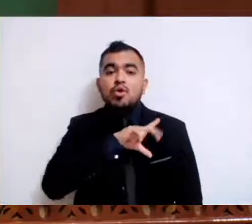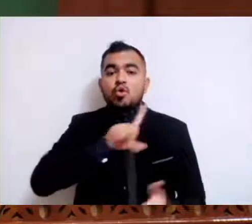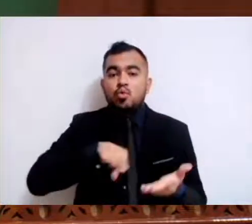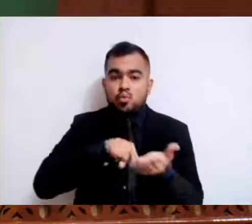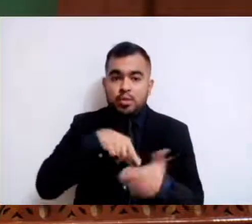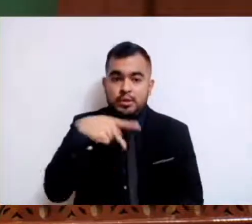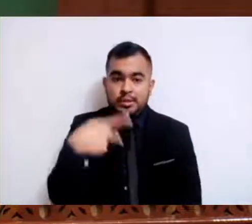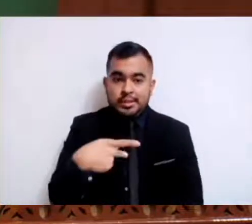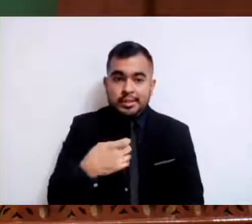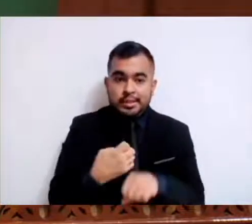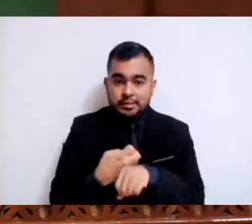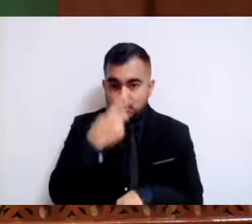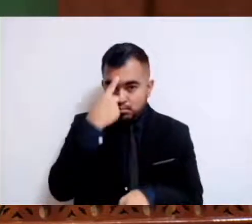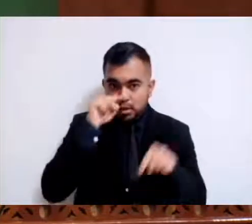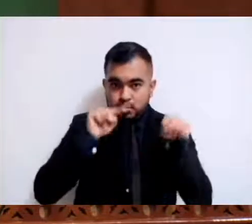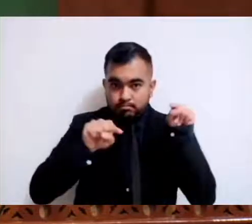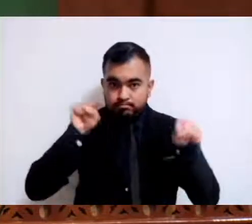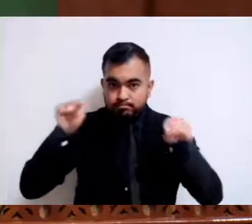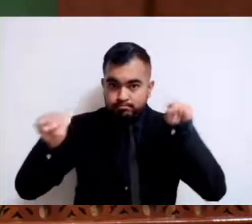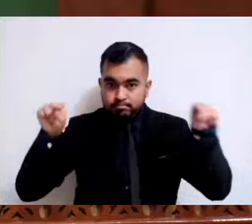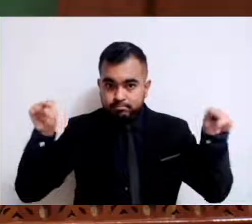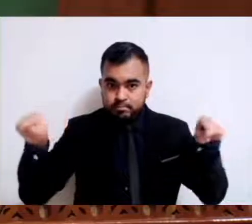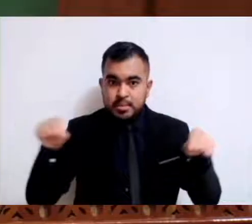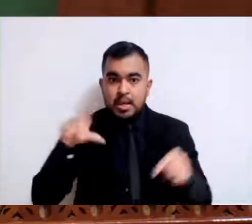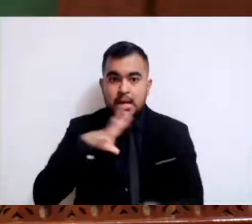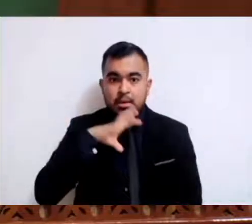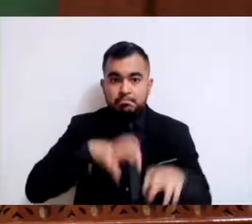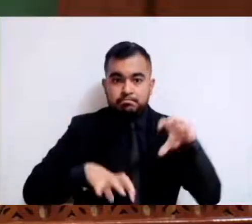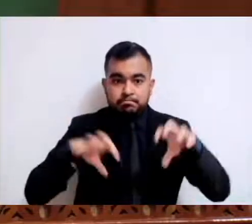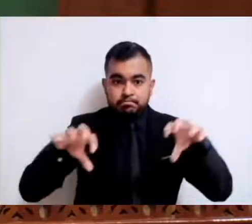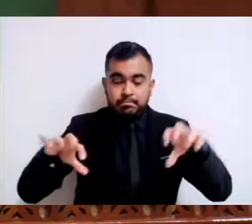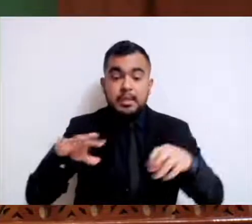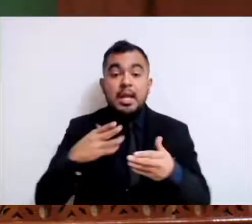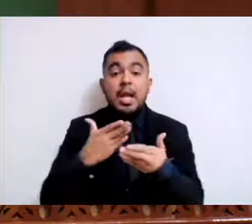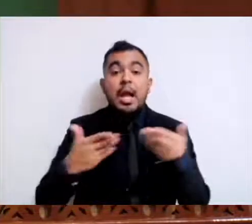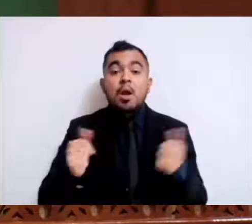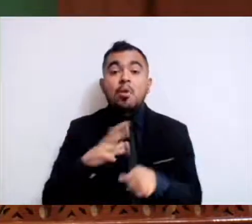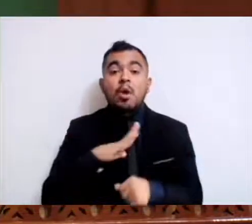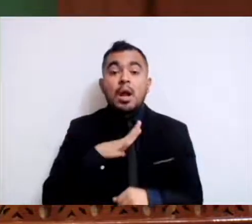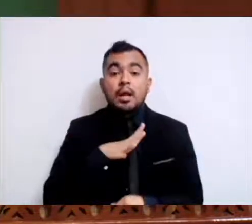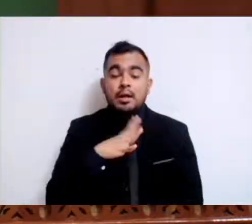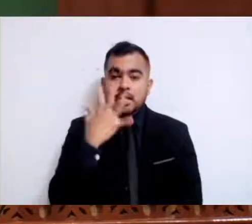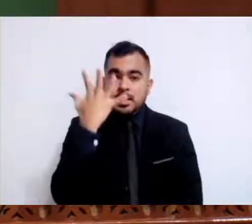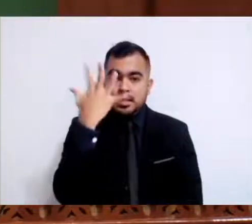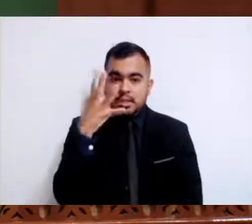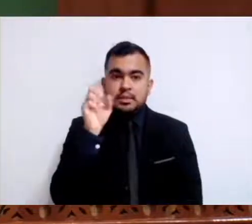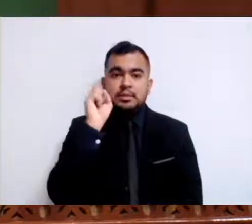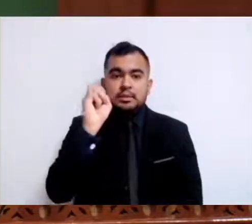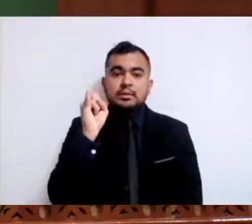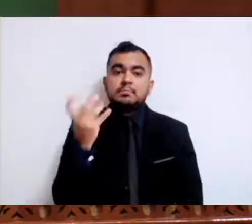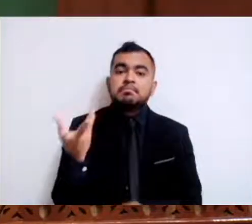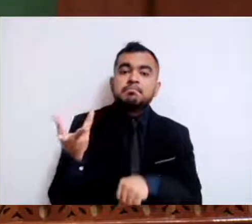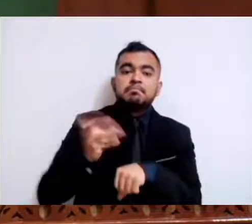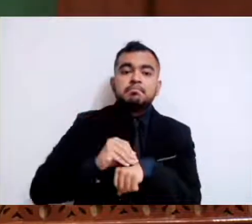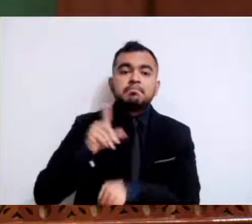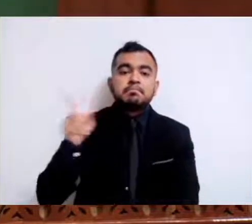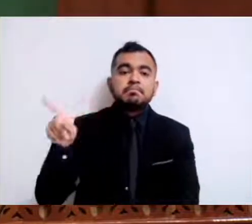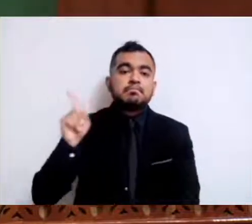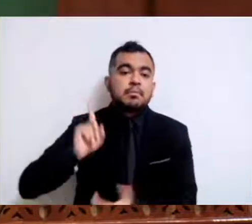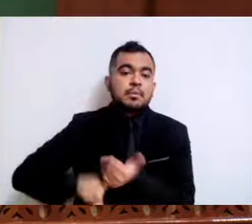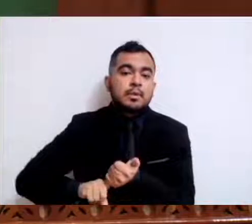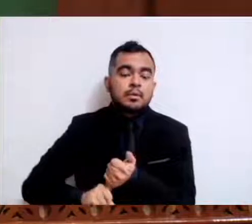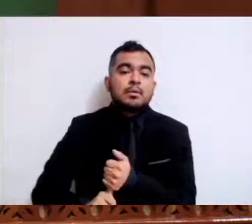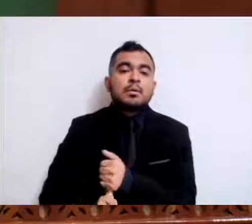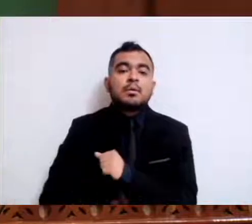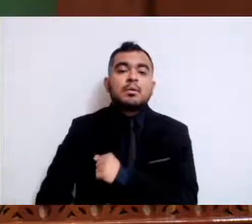México, de los cuales actualmente 10 han sido autorizados por la Procuraduría de Protección